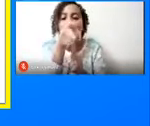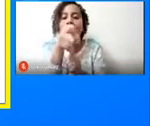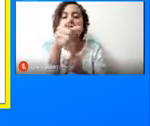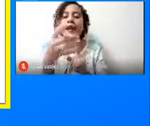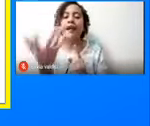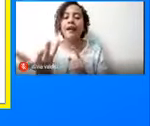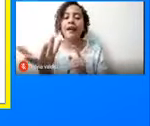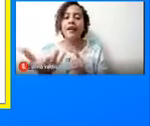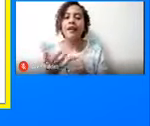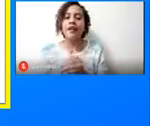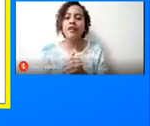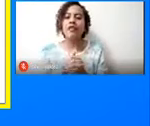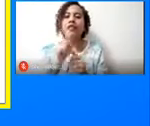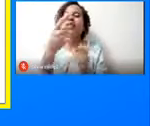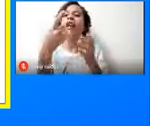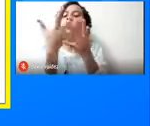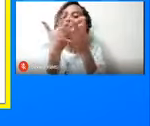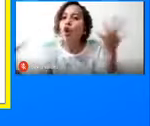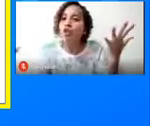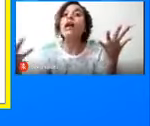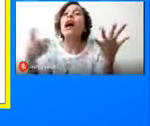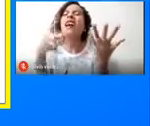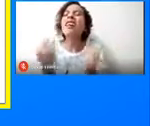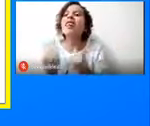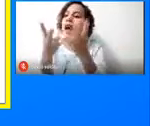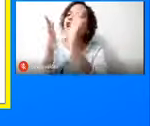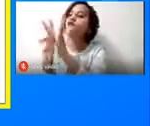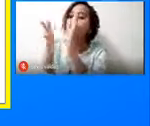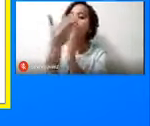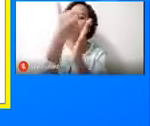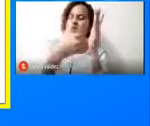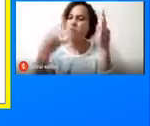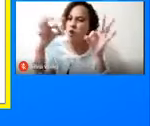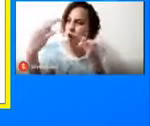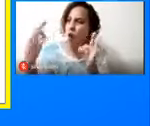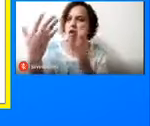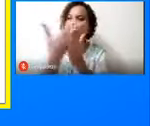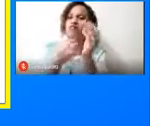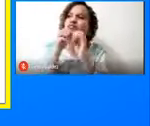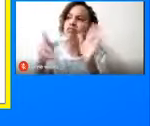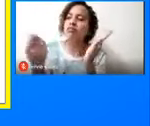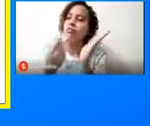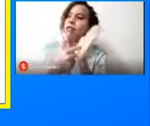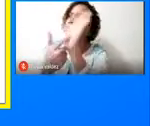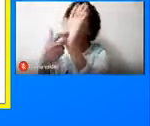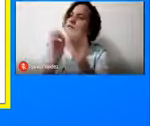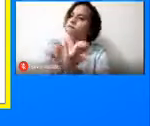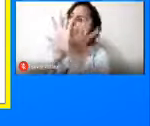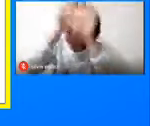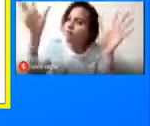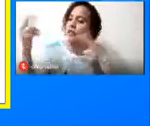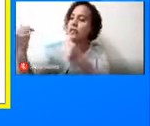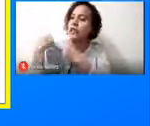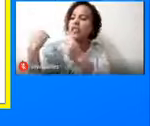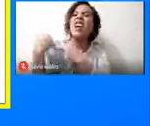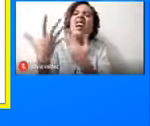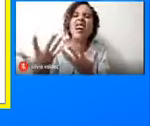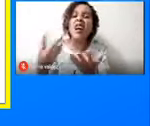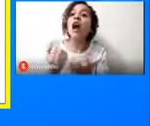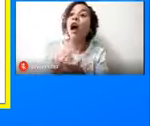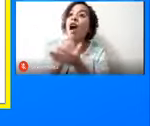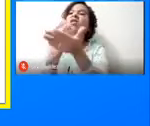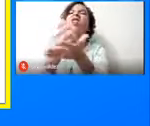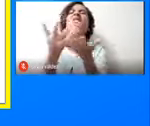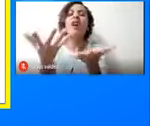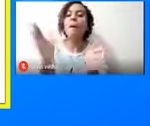elementos que les dan una información transparente, clara, responsable, que contribuye